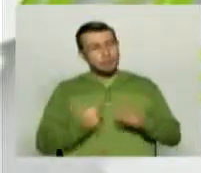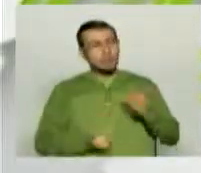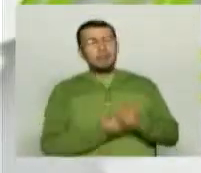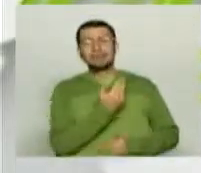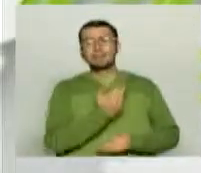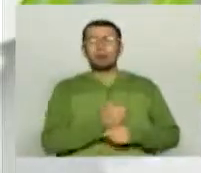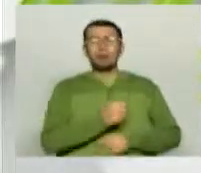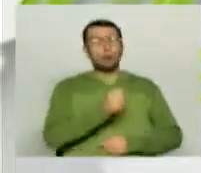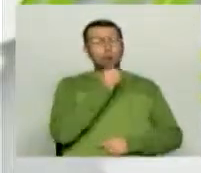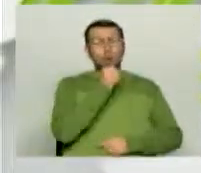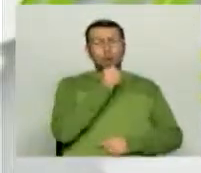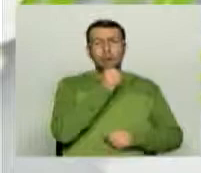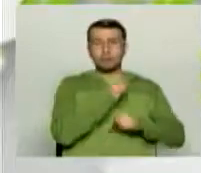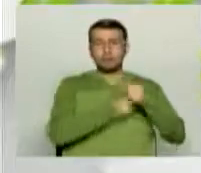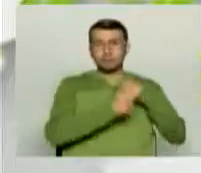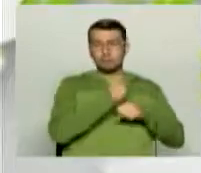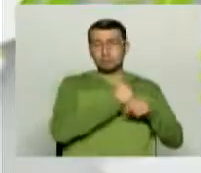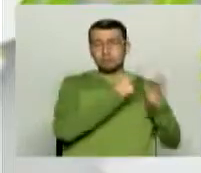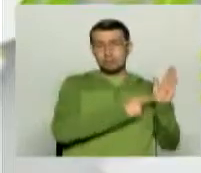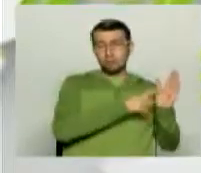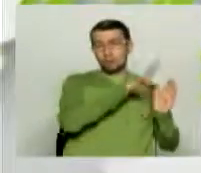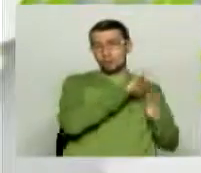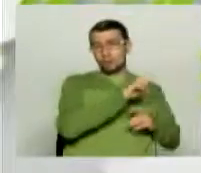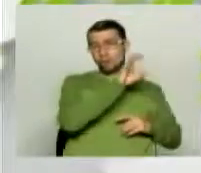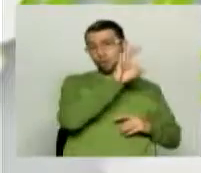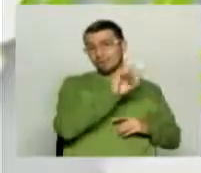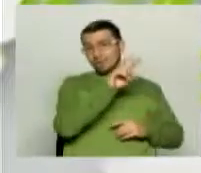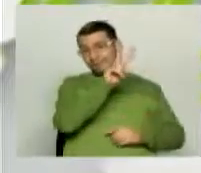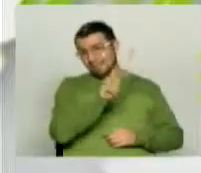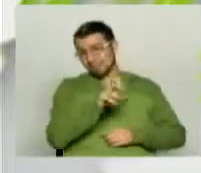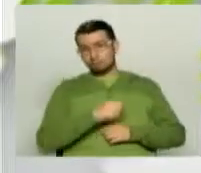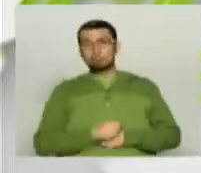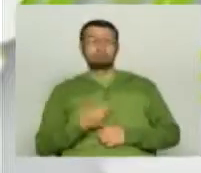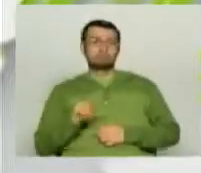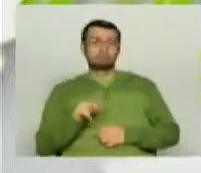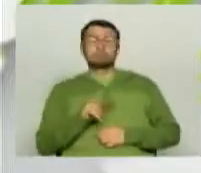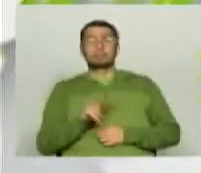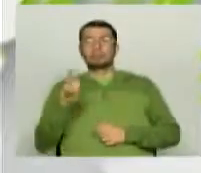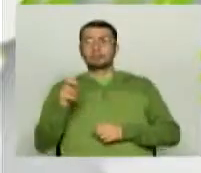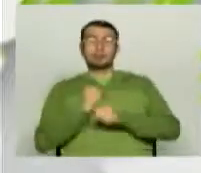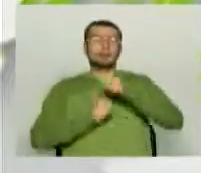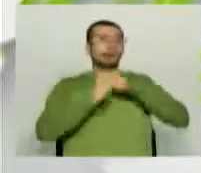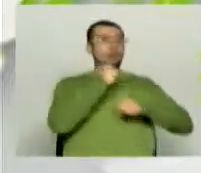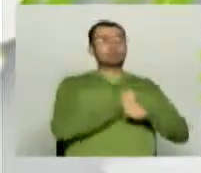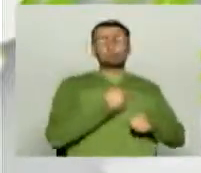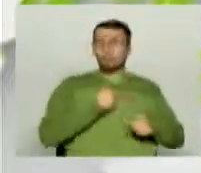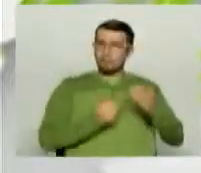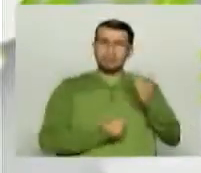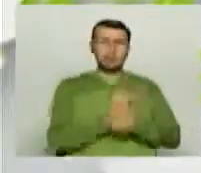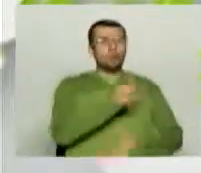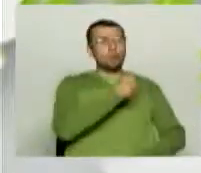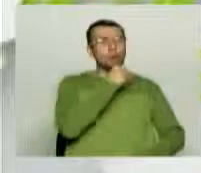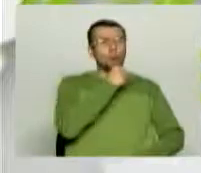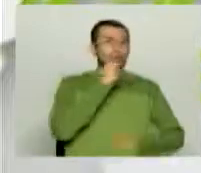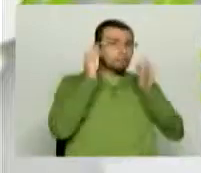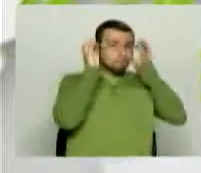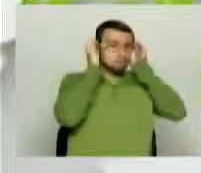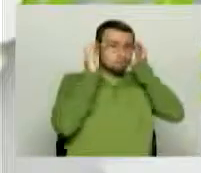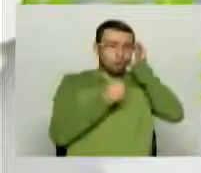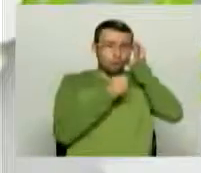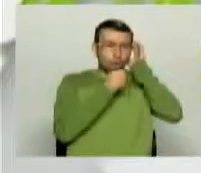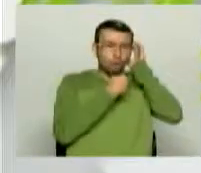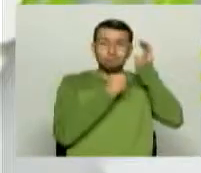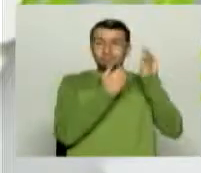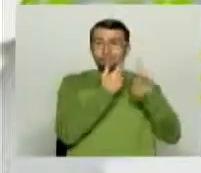hacer periodismo en 1987, ya 27 años empecé haciendo radio y luego fui involucrándome con las